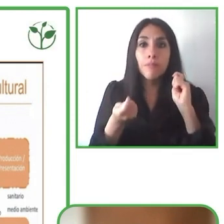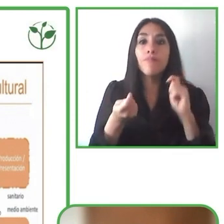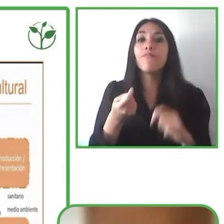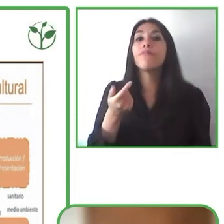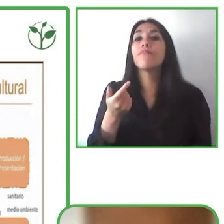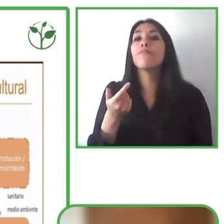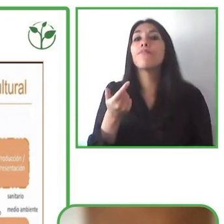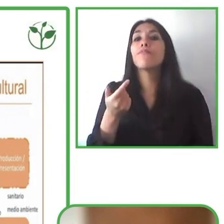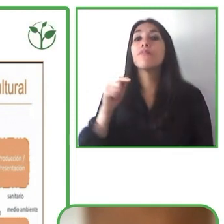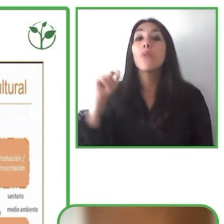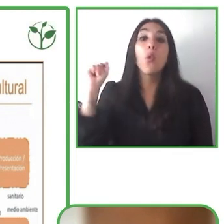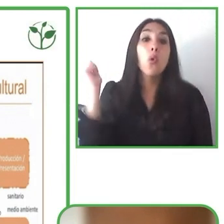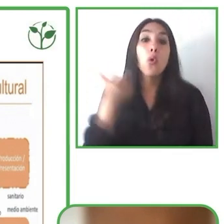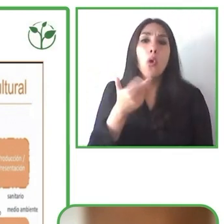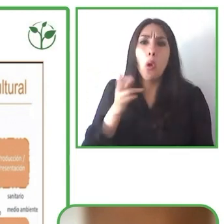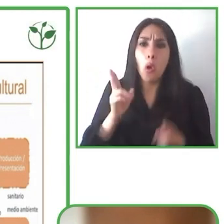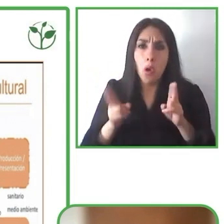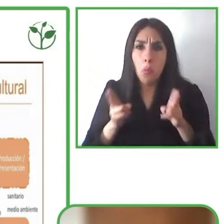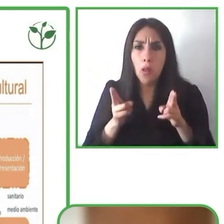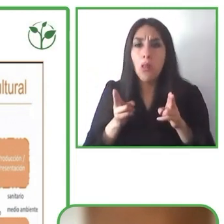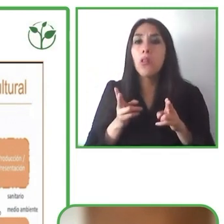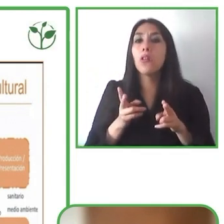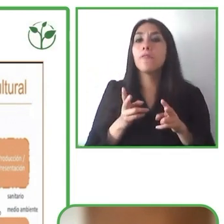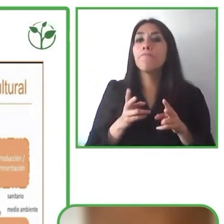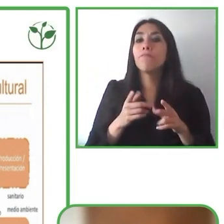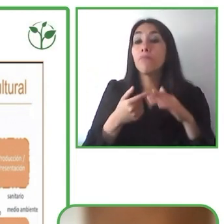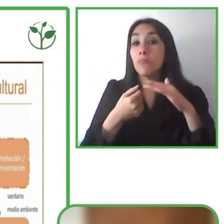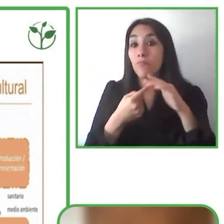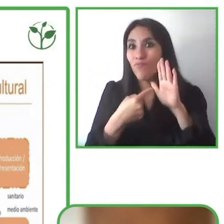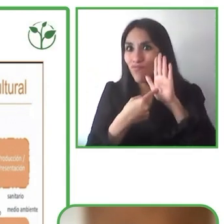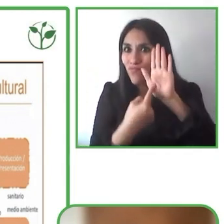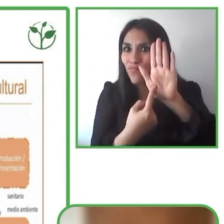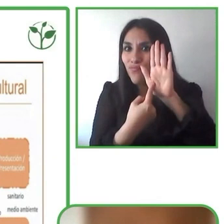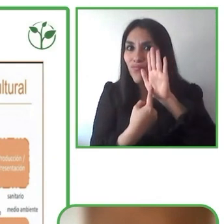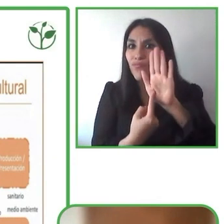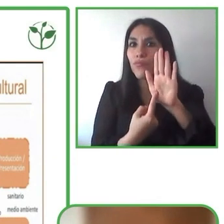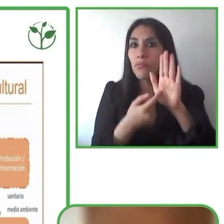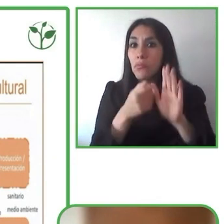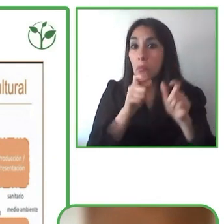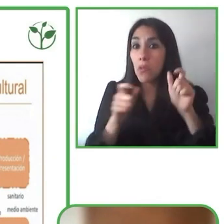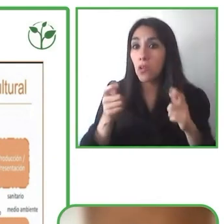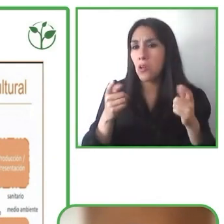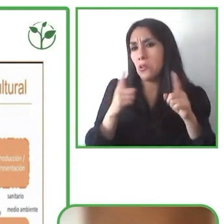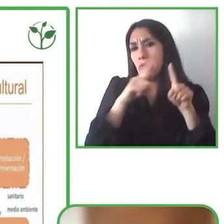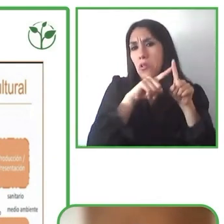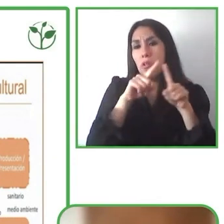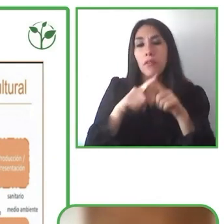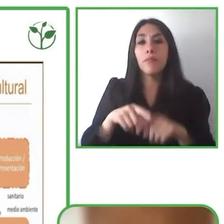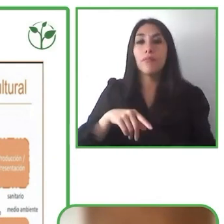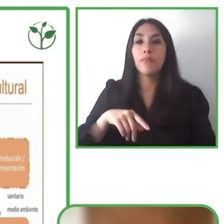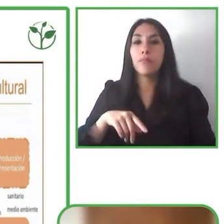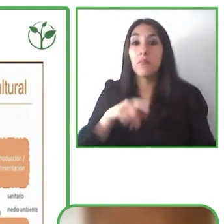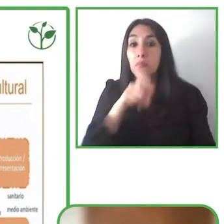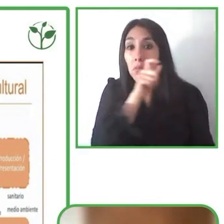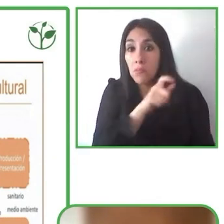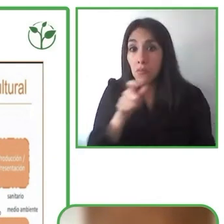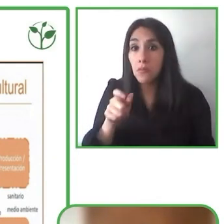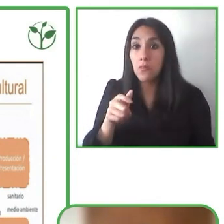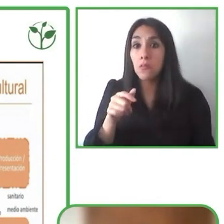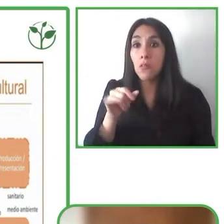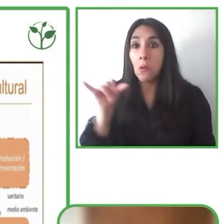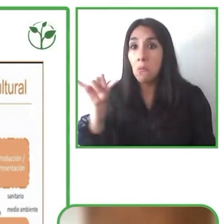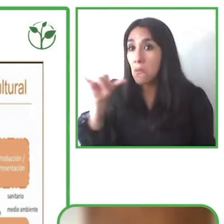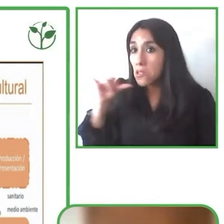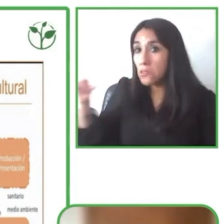con la pandemia que sigue presente COVID y por eso comparto con ustedes este esquema que está en esta dispositiva